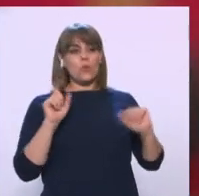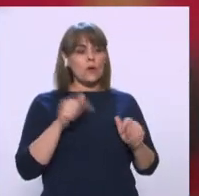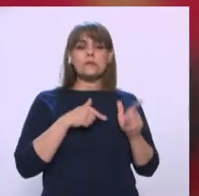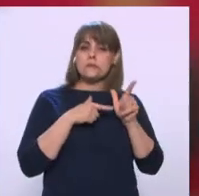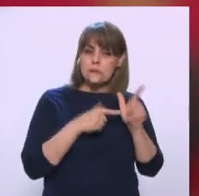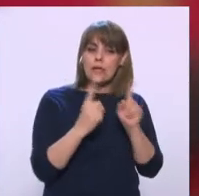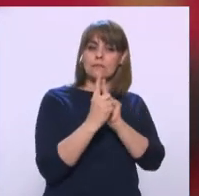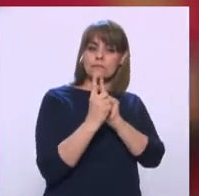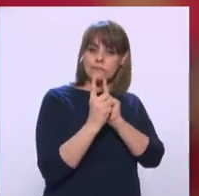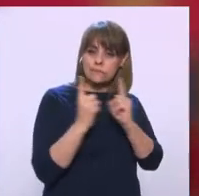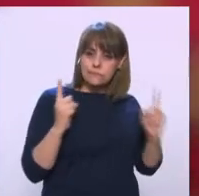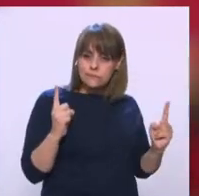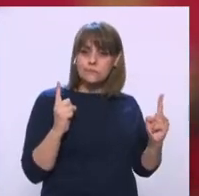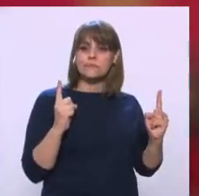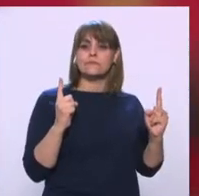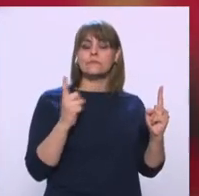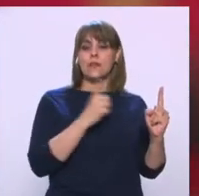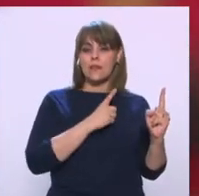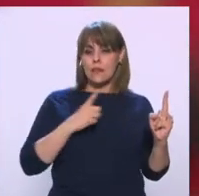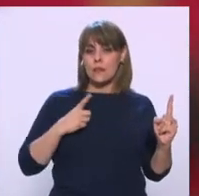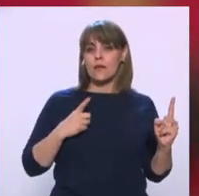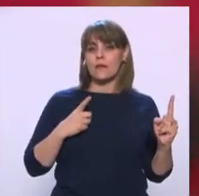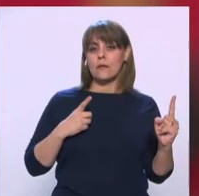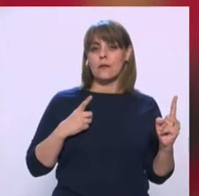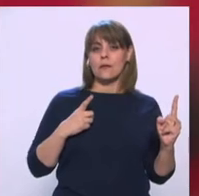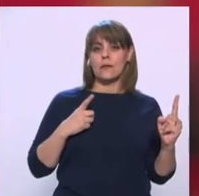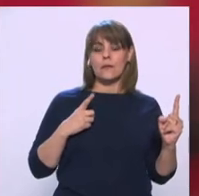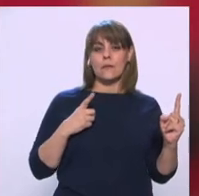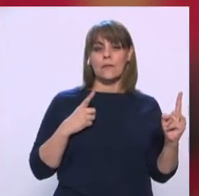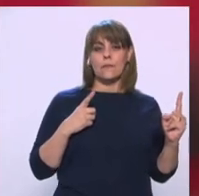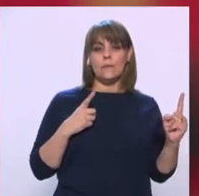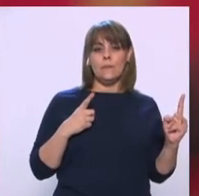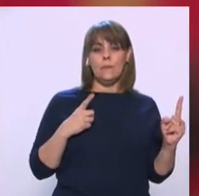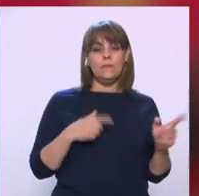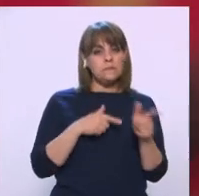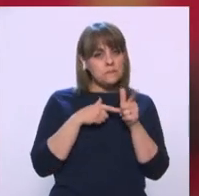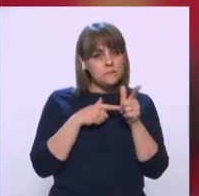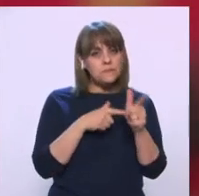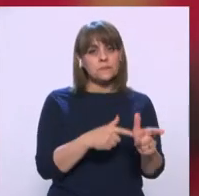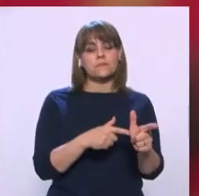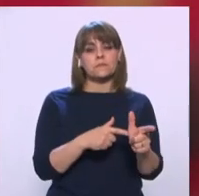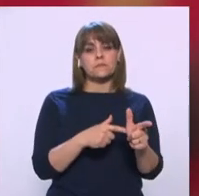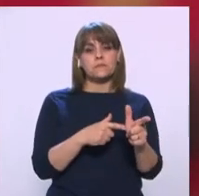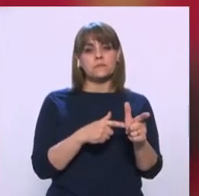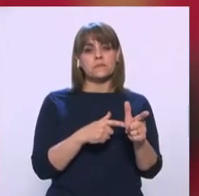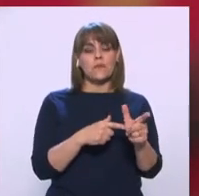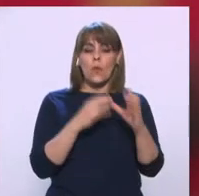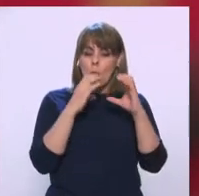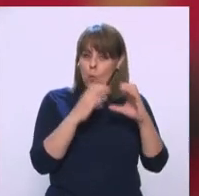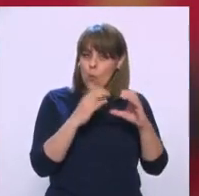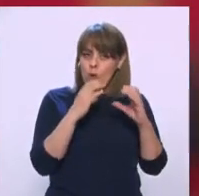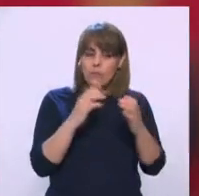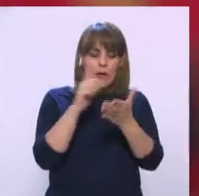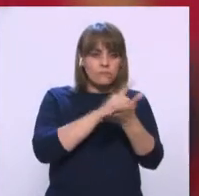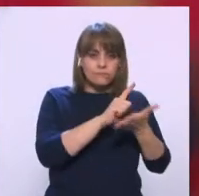Distancia Hay que seguir Con las medidas De higiene